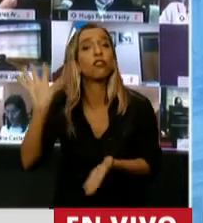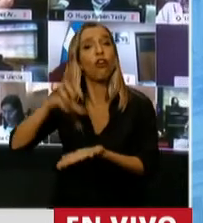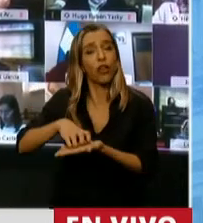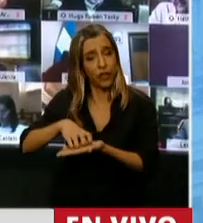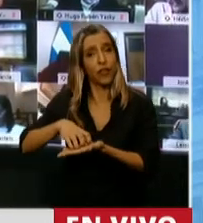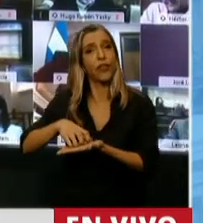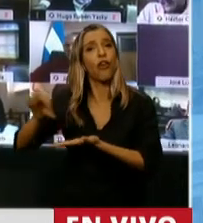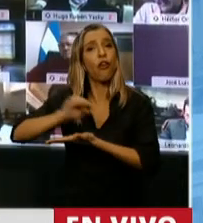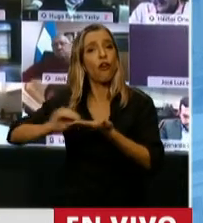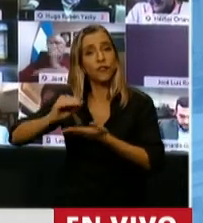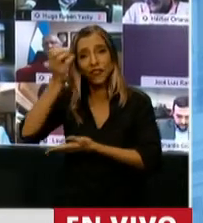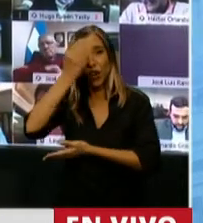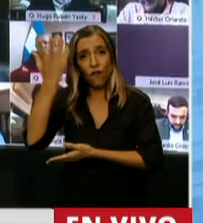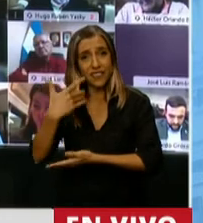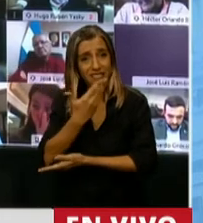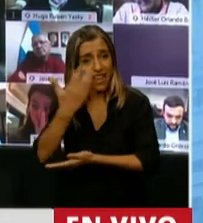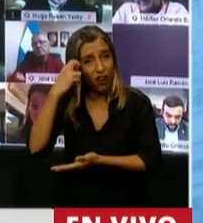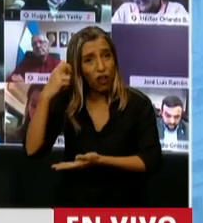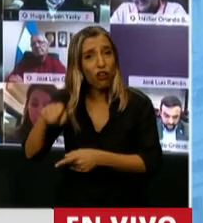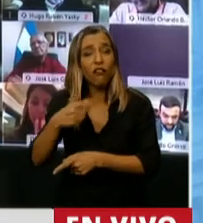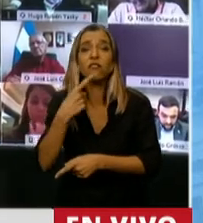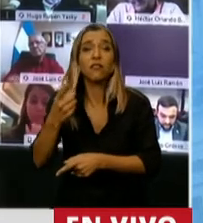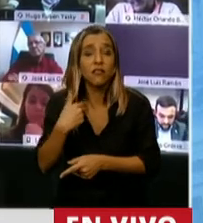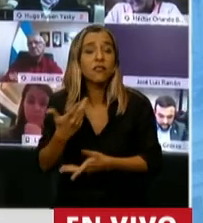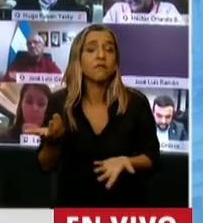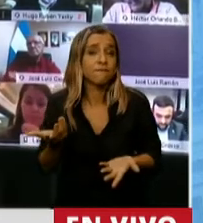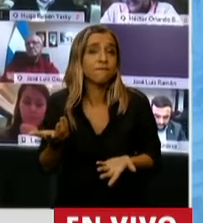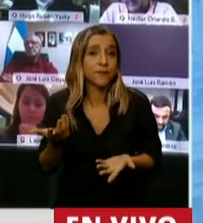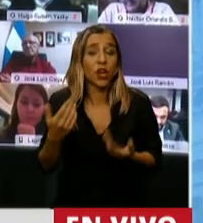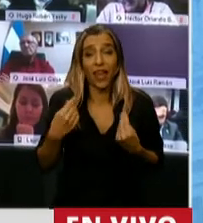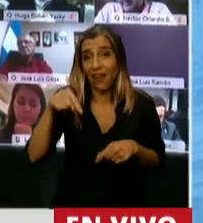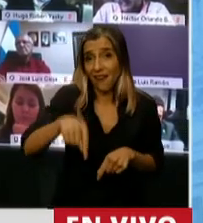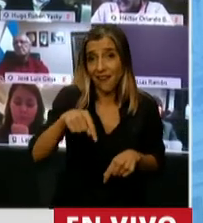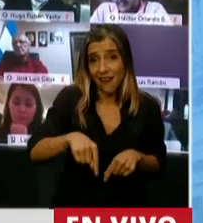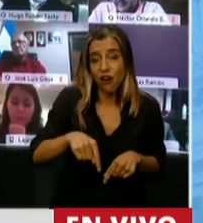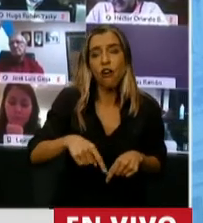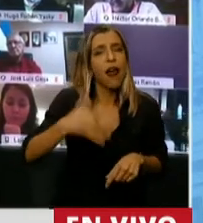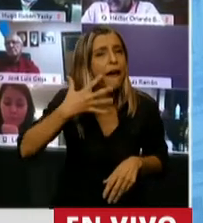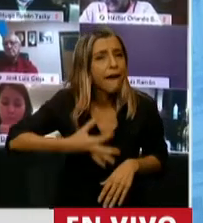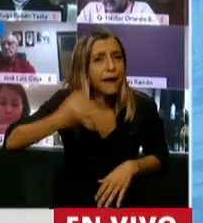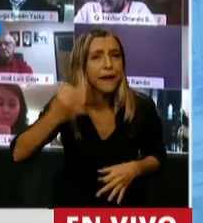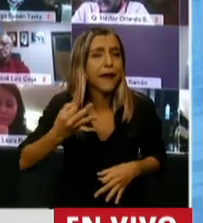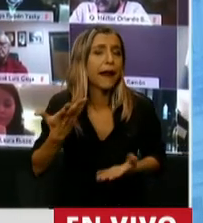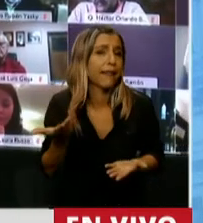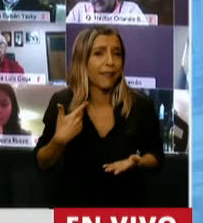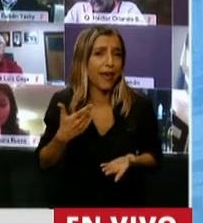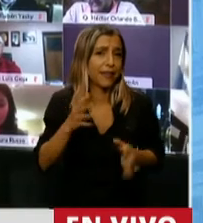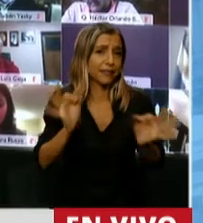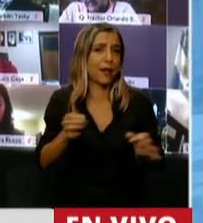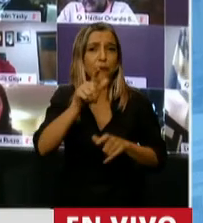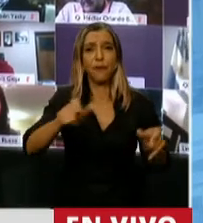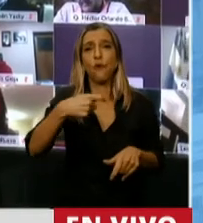Congreso días atrás informó en comisión que en la práctica lo que hay es una caída en términos reales de las jubilaciones.